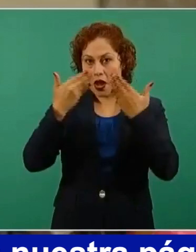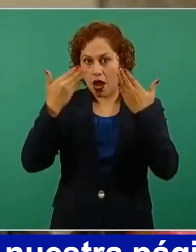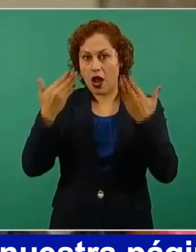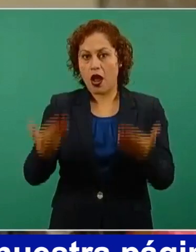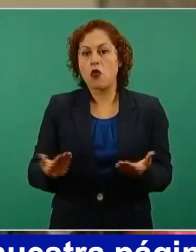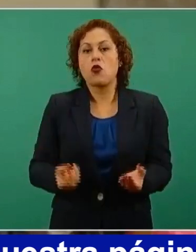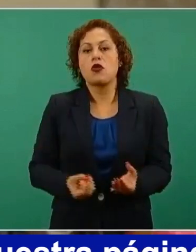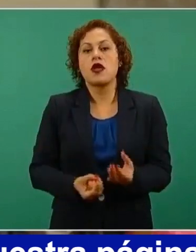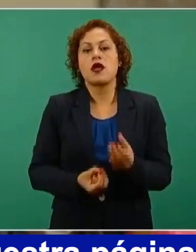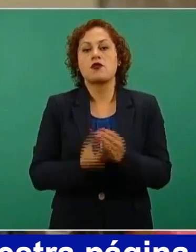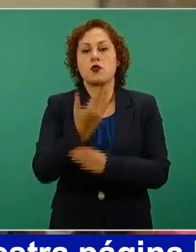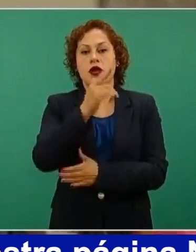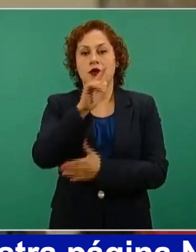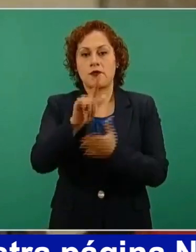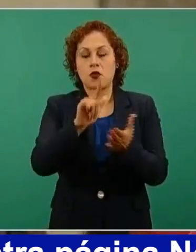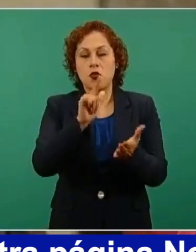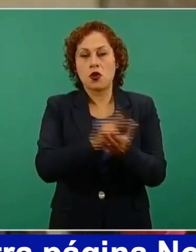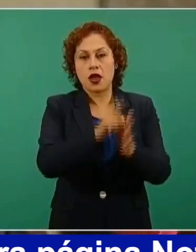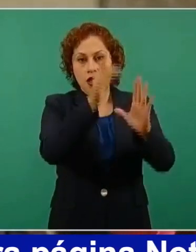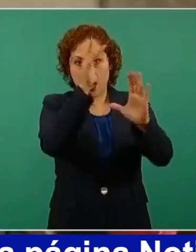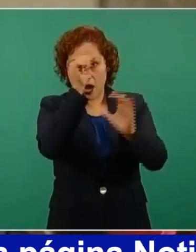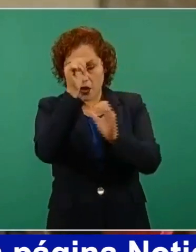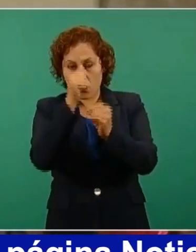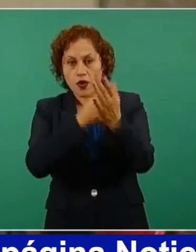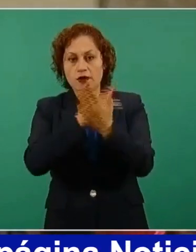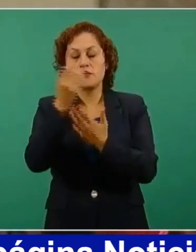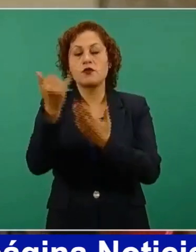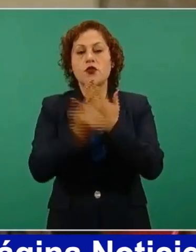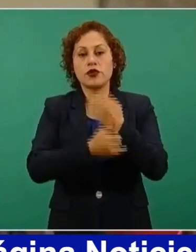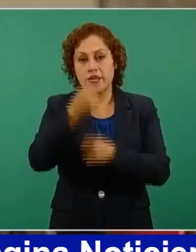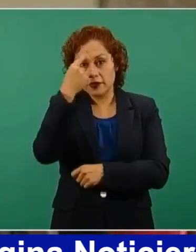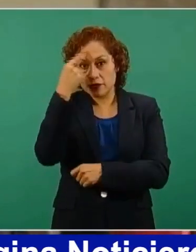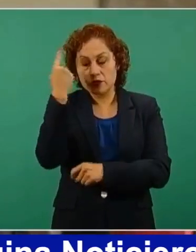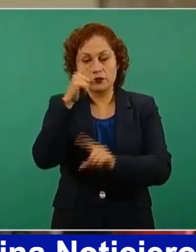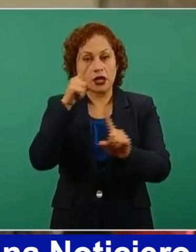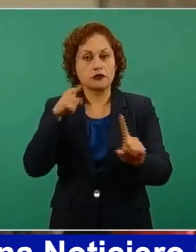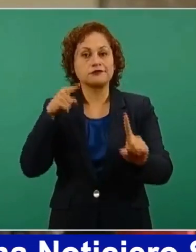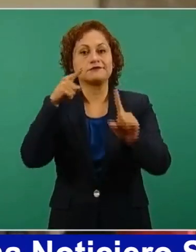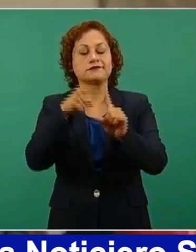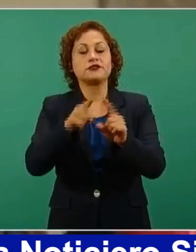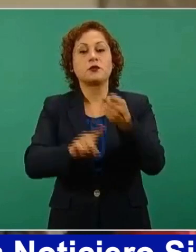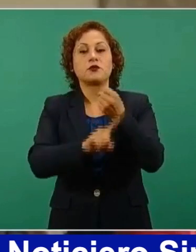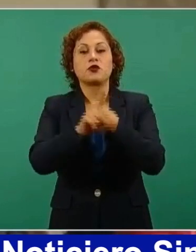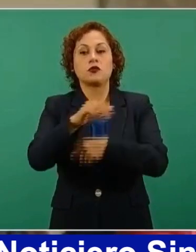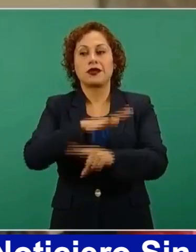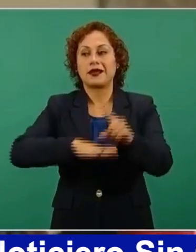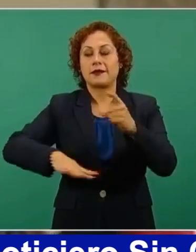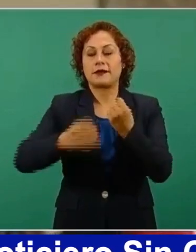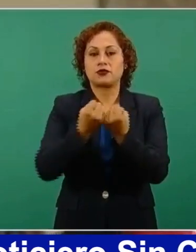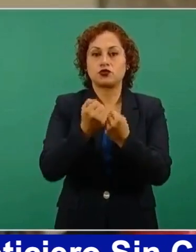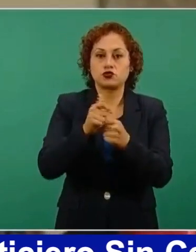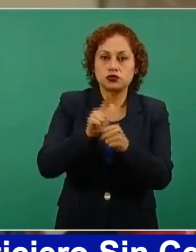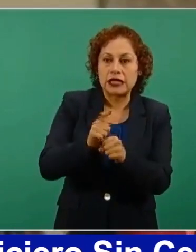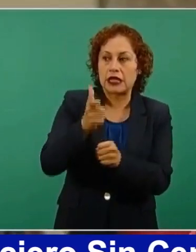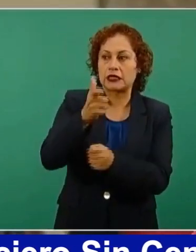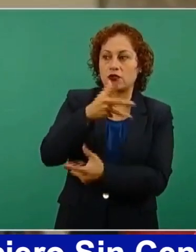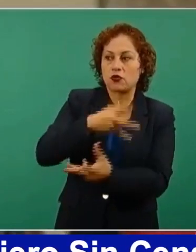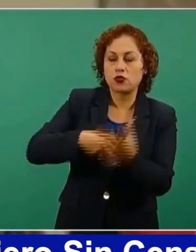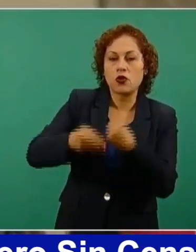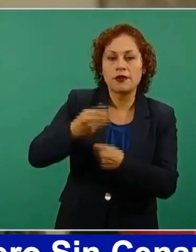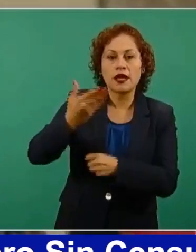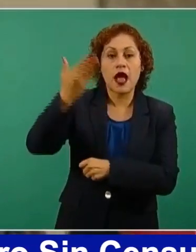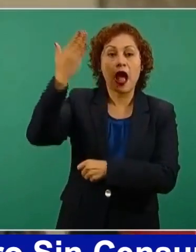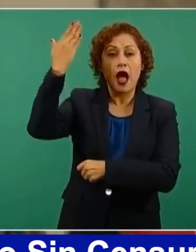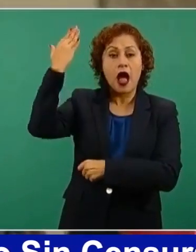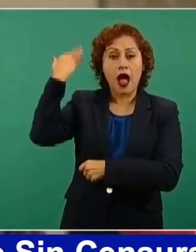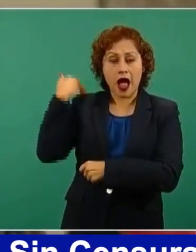cantidad de proyectos sociales encaminados a resolver la problemática social y económica del país, que por años llevó